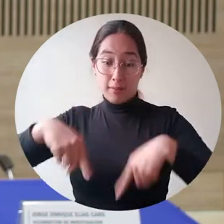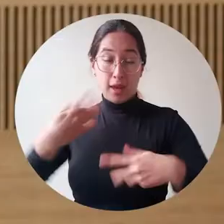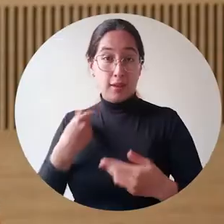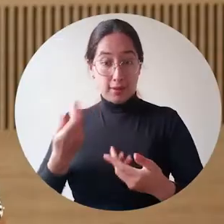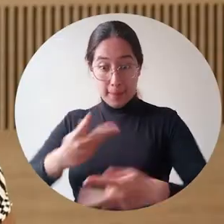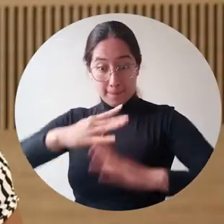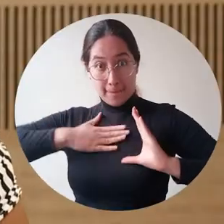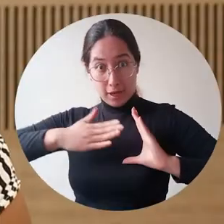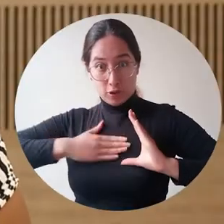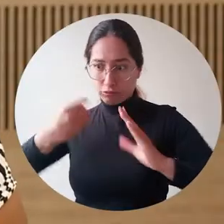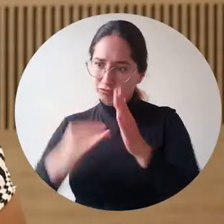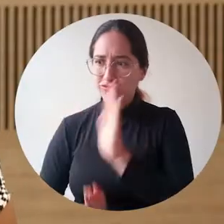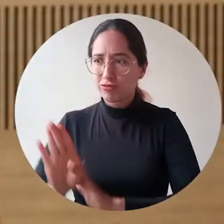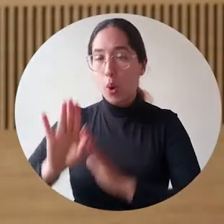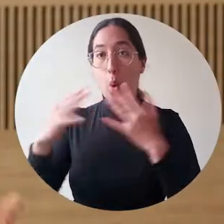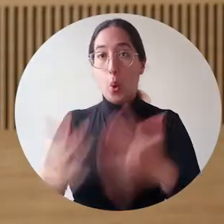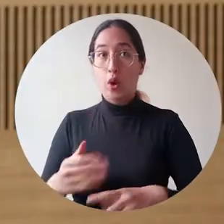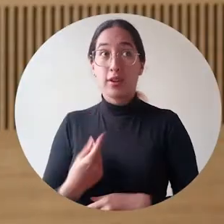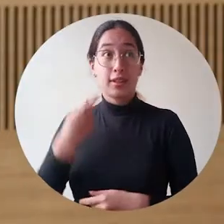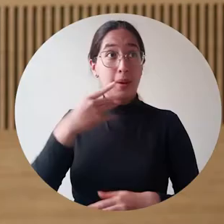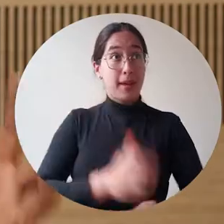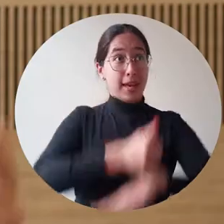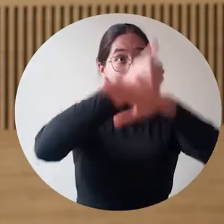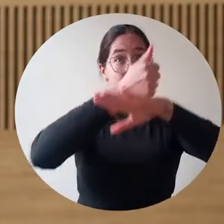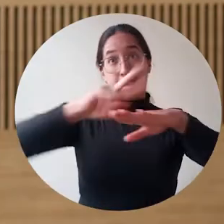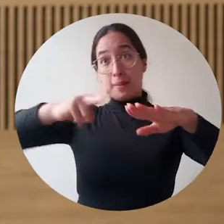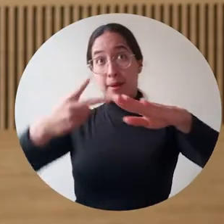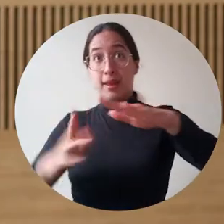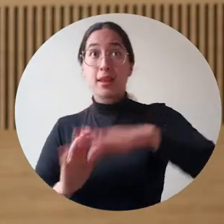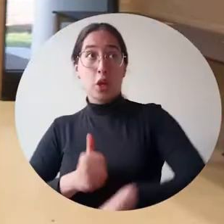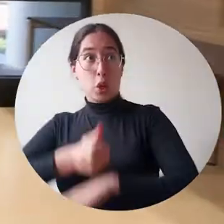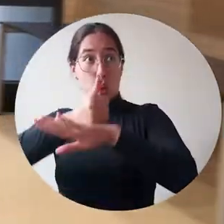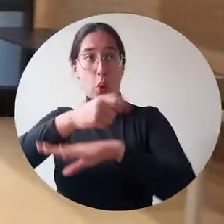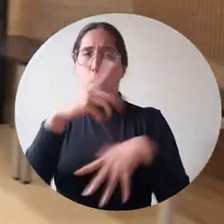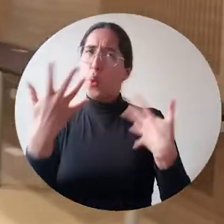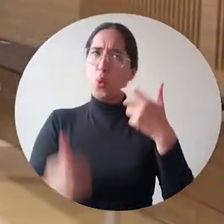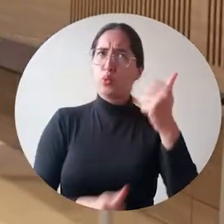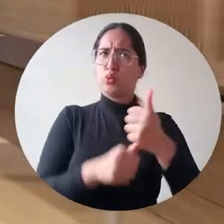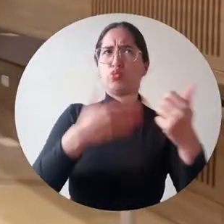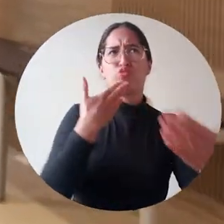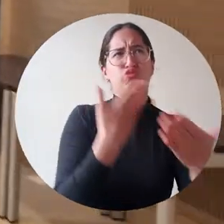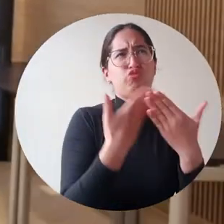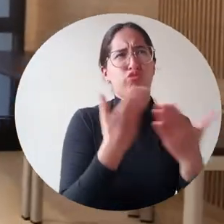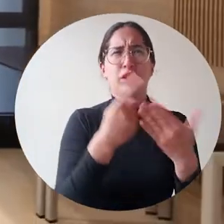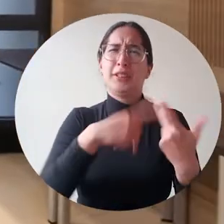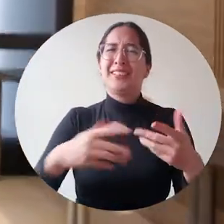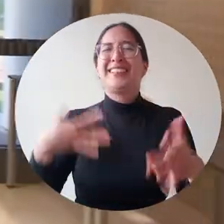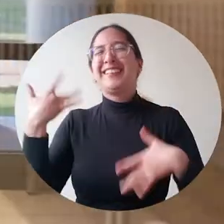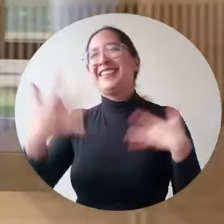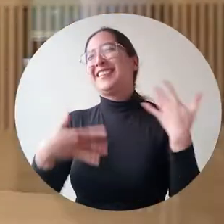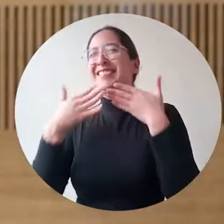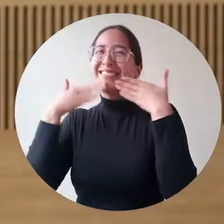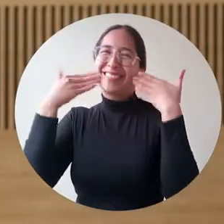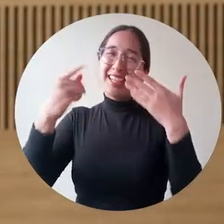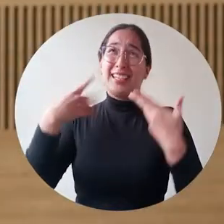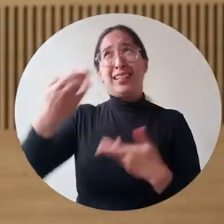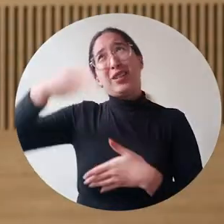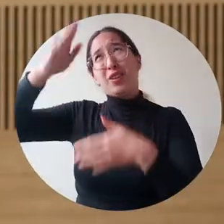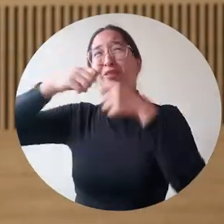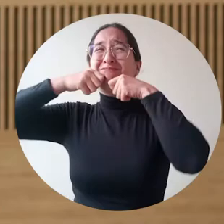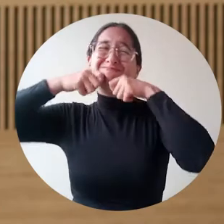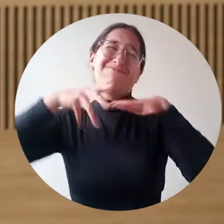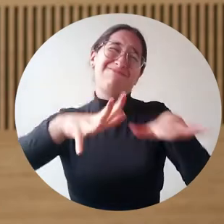personal. Dándole la gracias al rector, al vicerector, porque fueron los que le ayudaron. Excelente, muy contenta y que Dios los siga